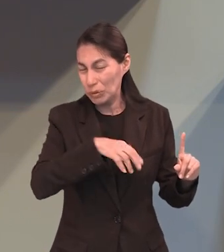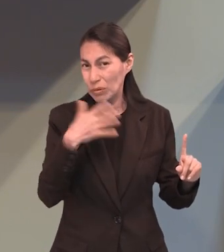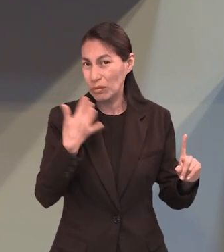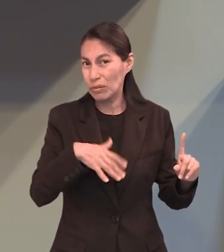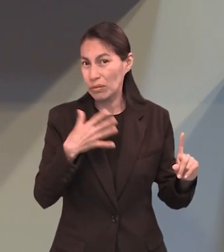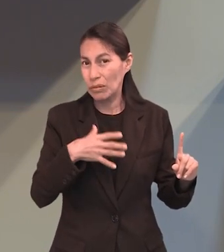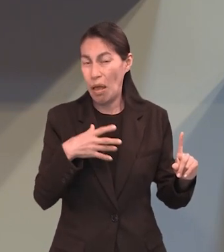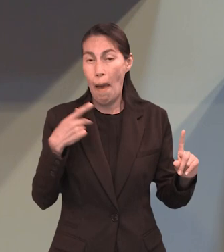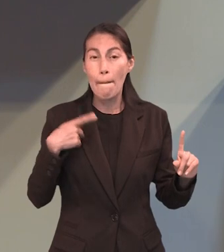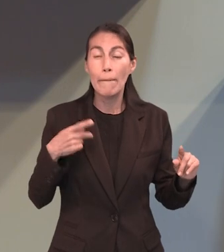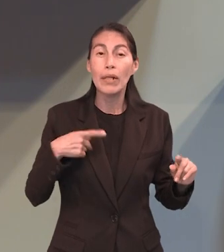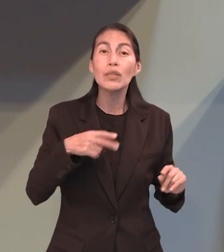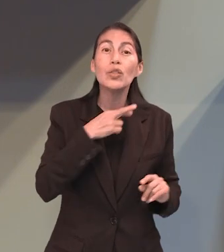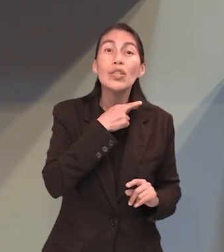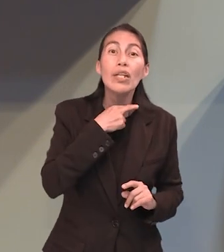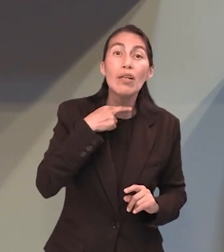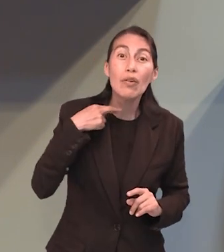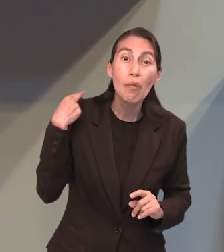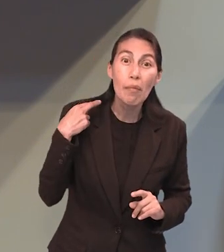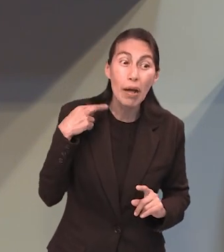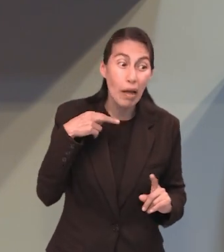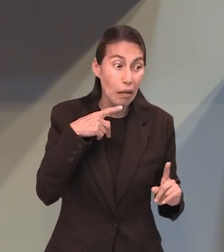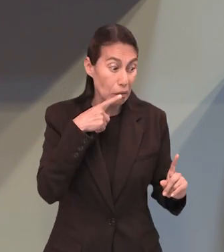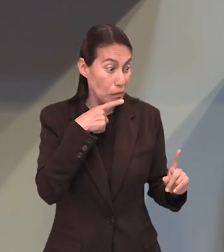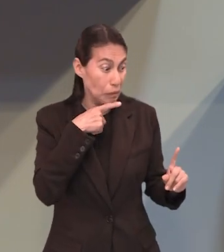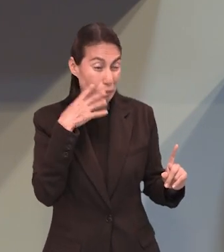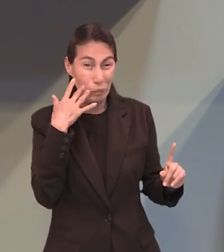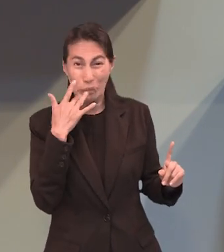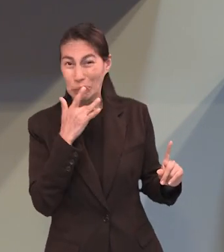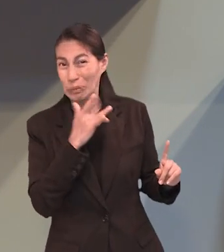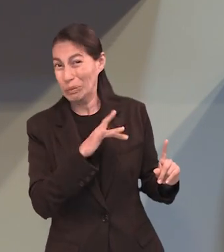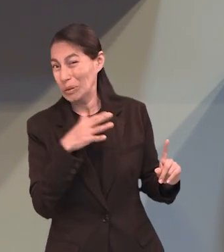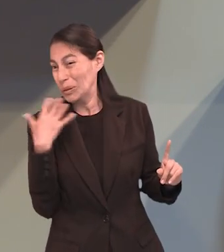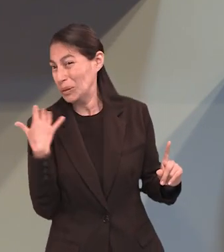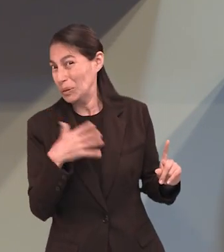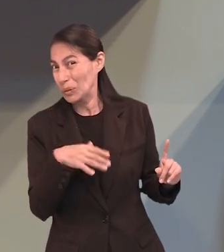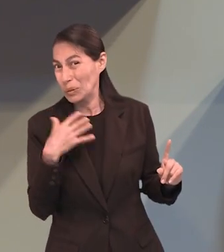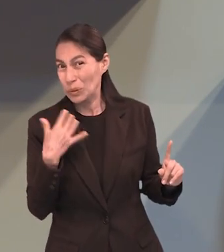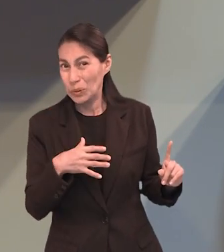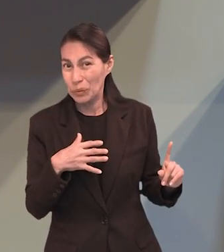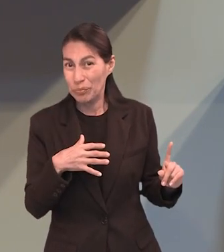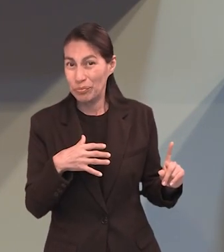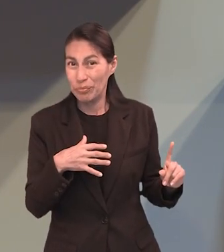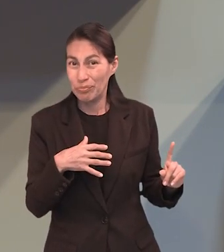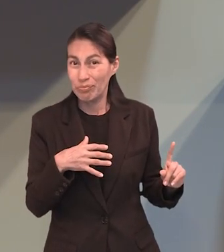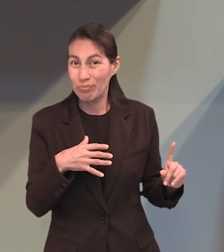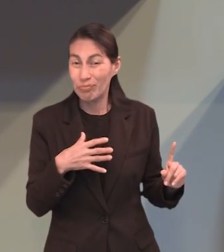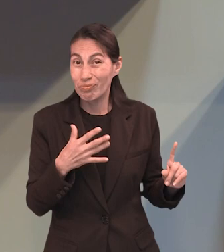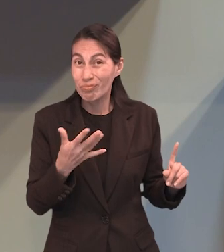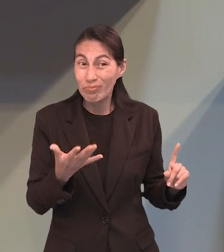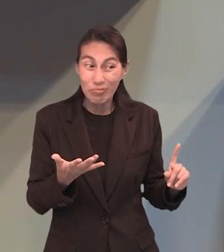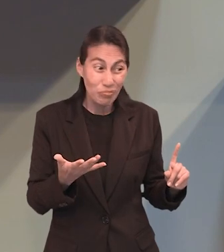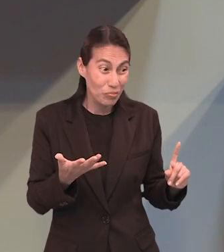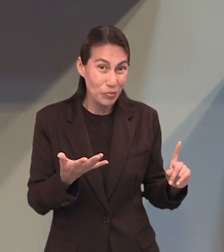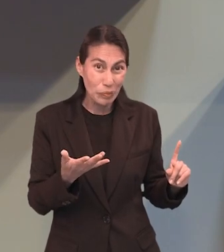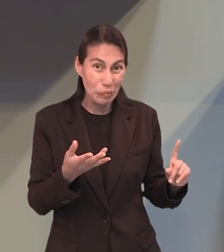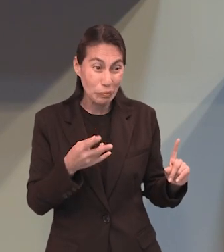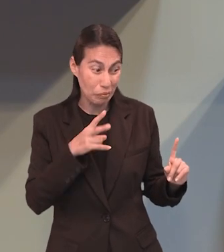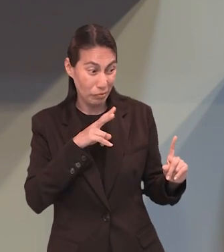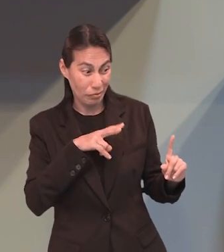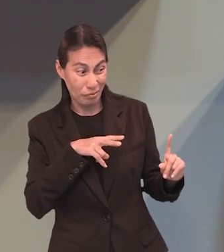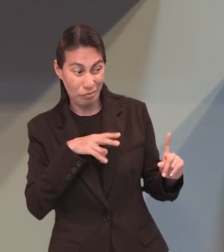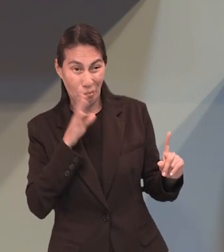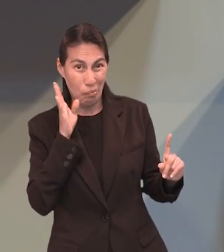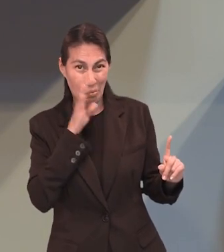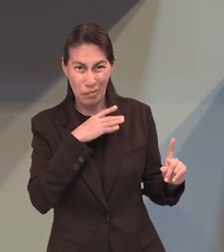También para los romanos era algo aversivo, algo que traía una imagen